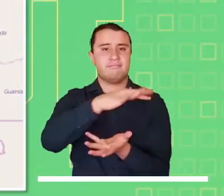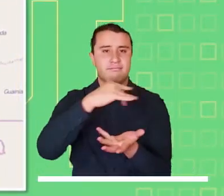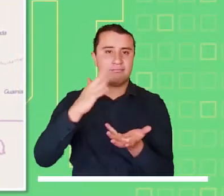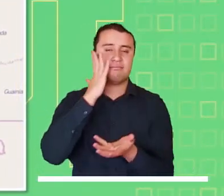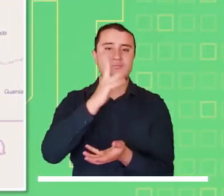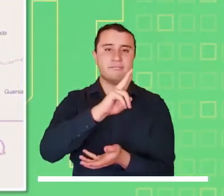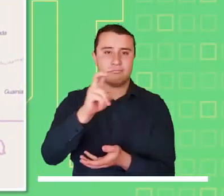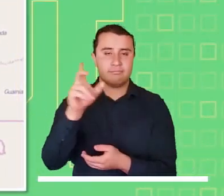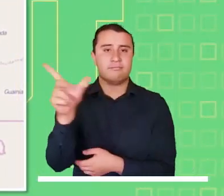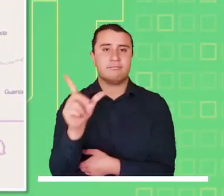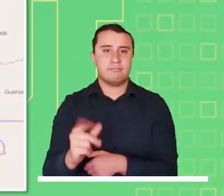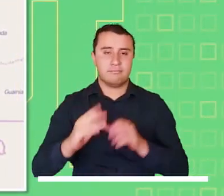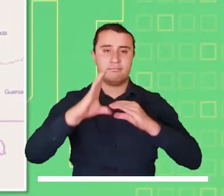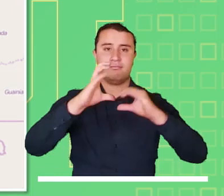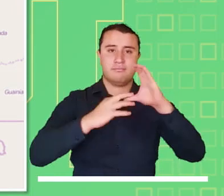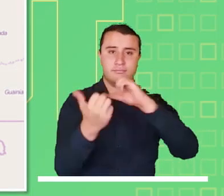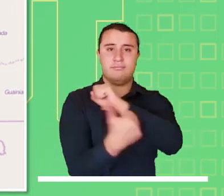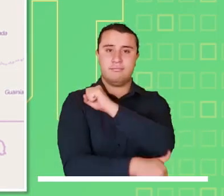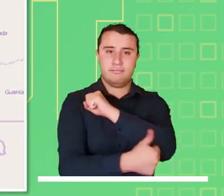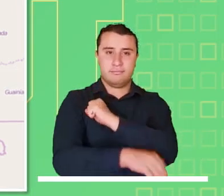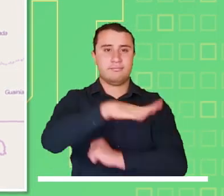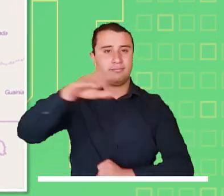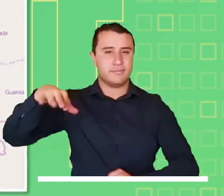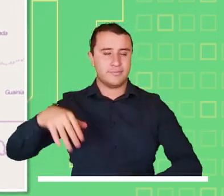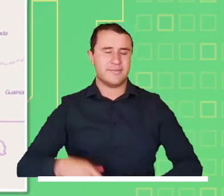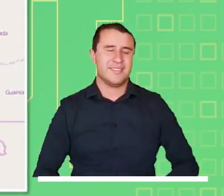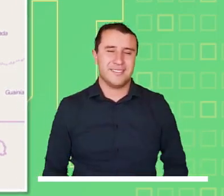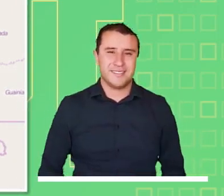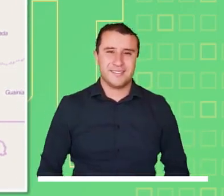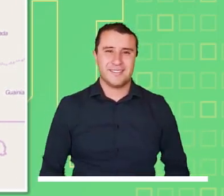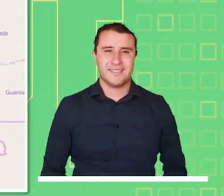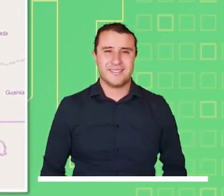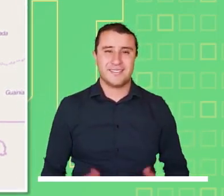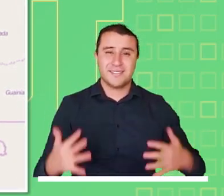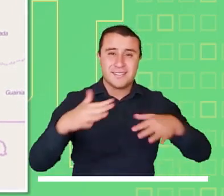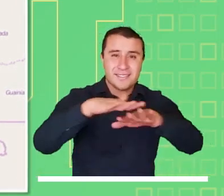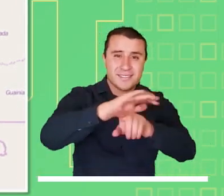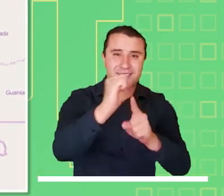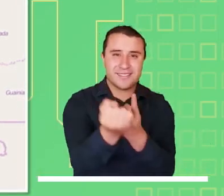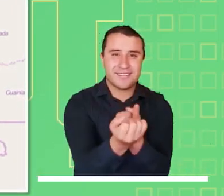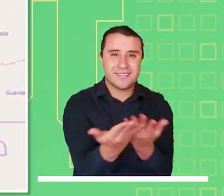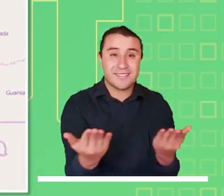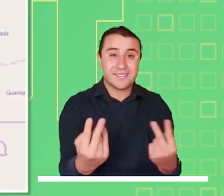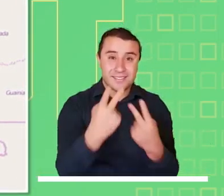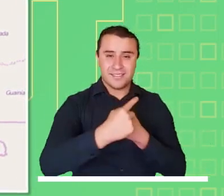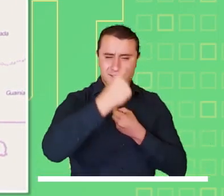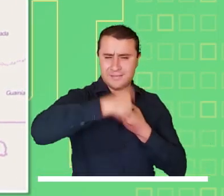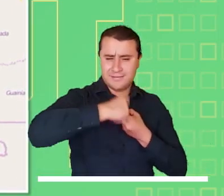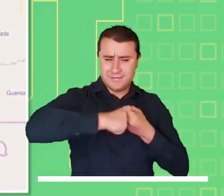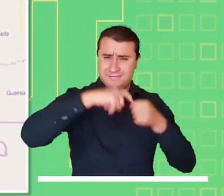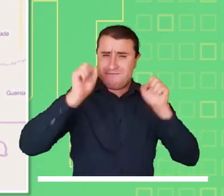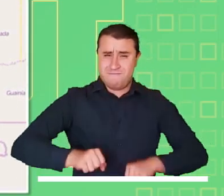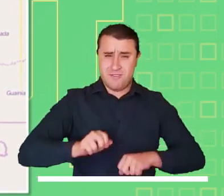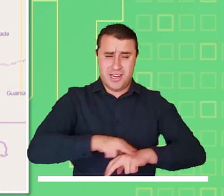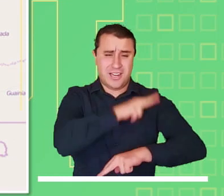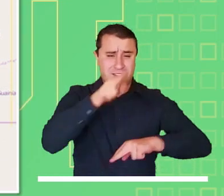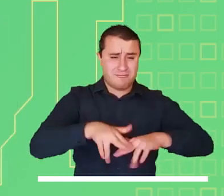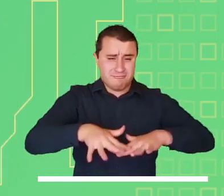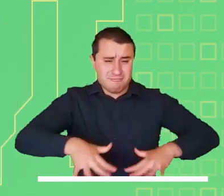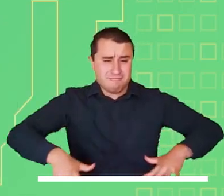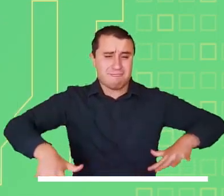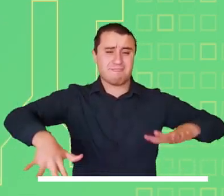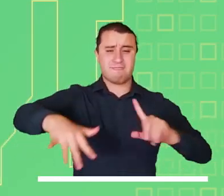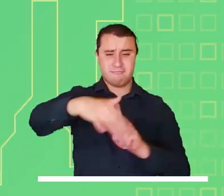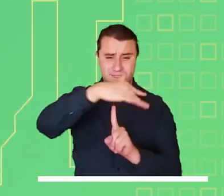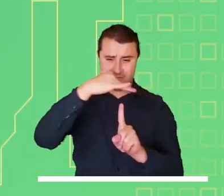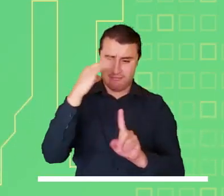Alerta roja por alta probabilidad de deslizamientos de tierra en Santander, Norte de Santander, Cesar, Cauca, Boyacá y Antioquia.